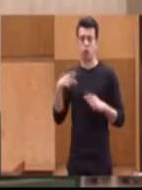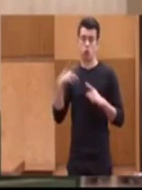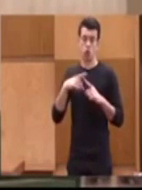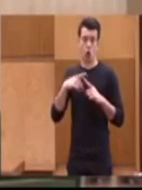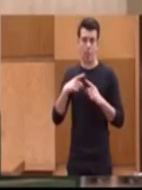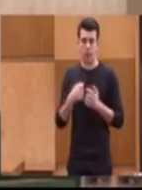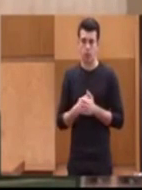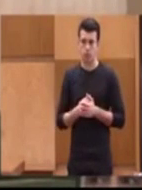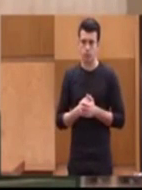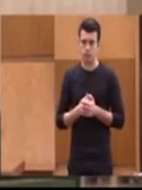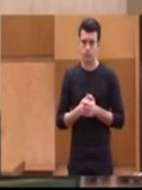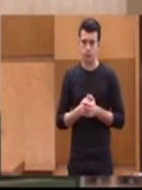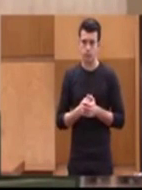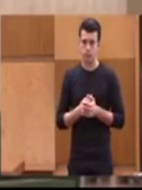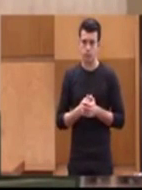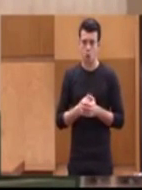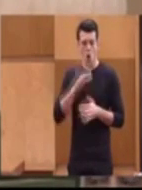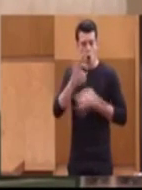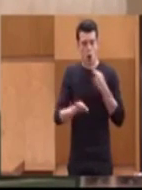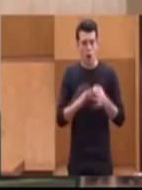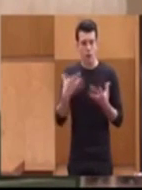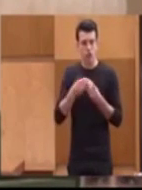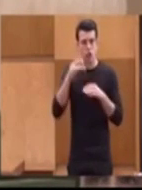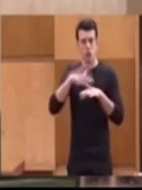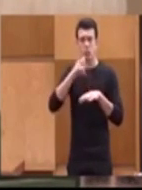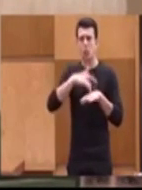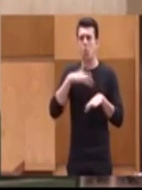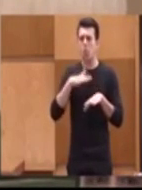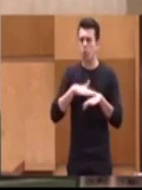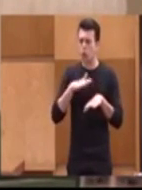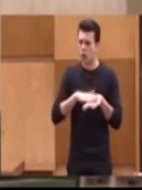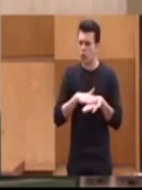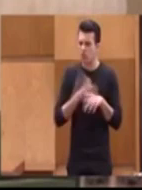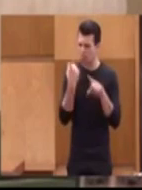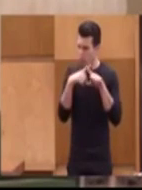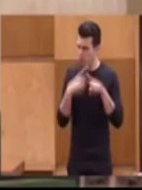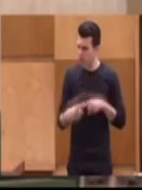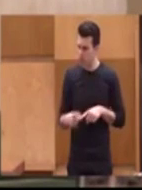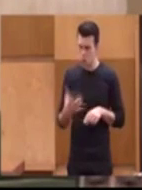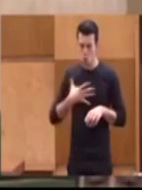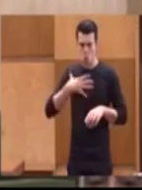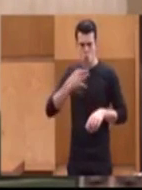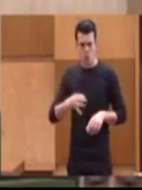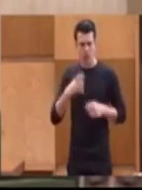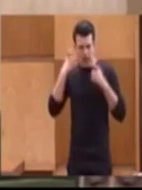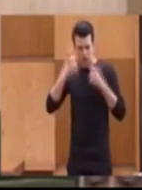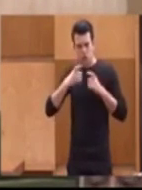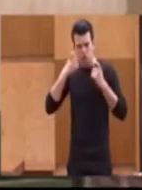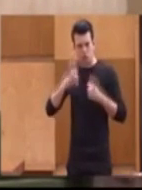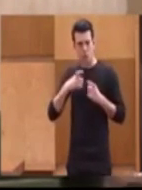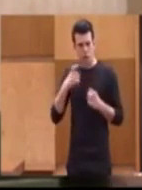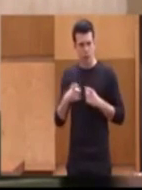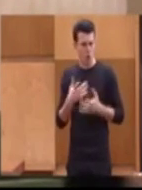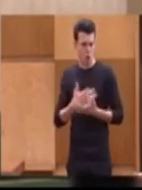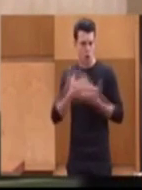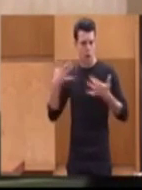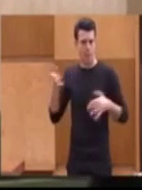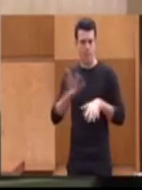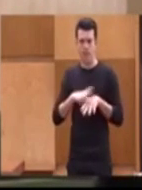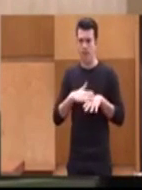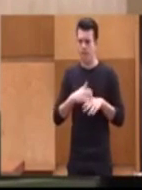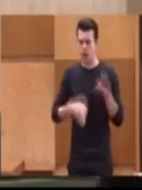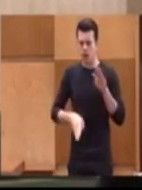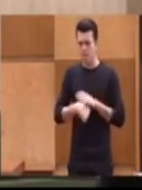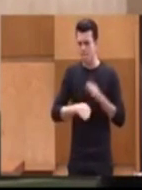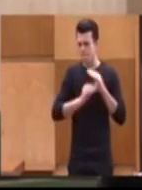¿Por qué organizaciones con sensibilidades tan diferentes hacen un esfuerzo de esta magnitud para